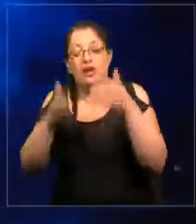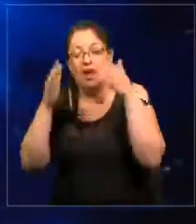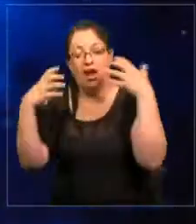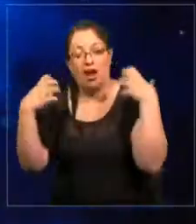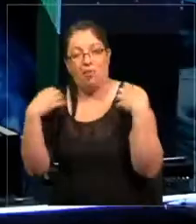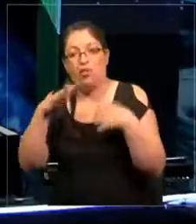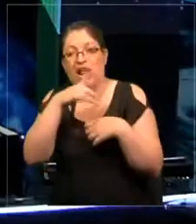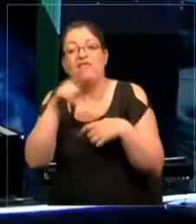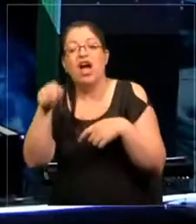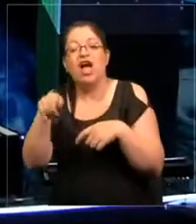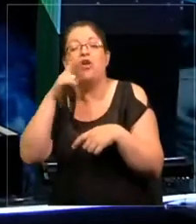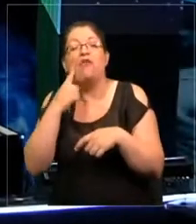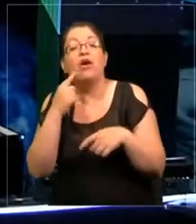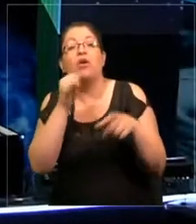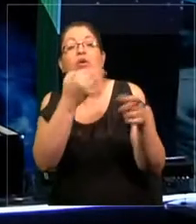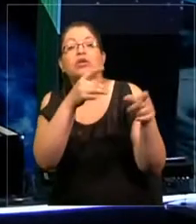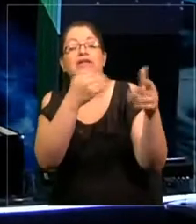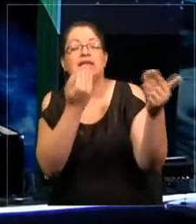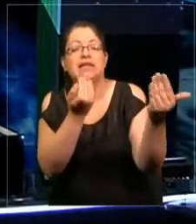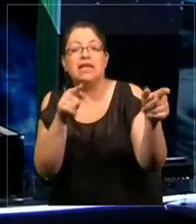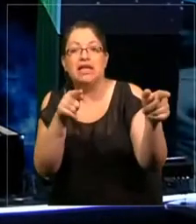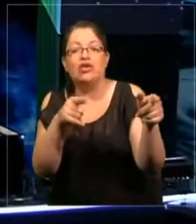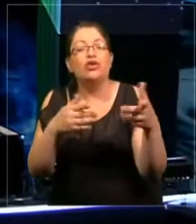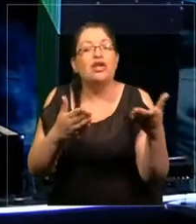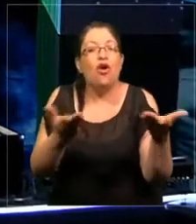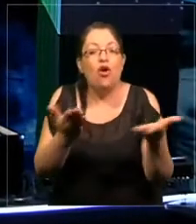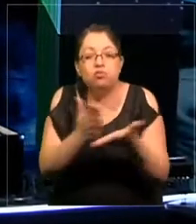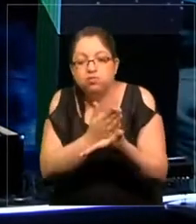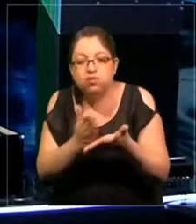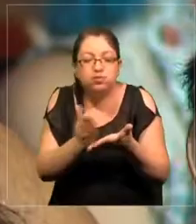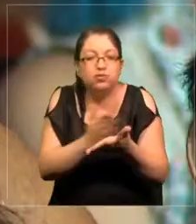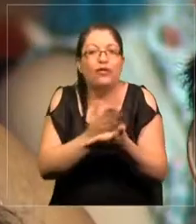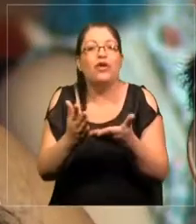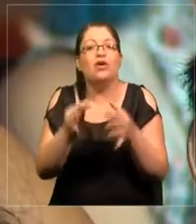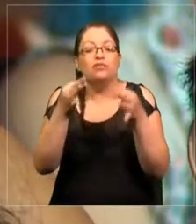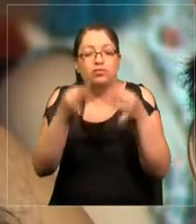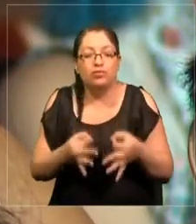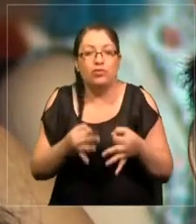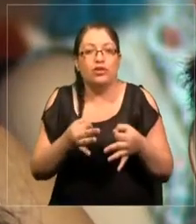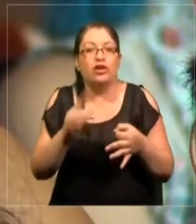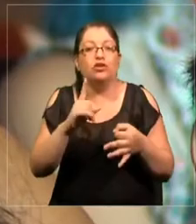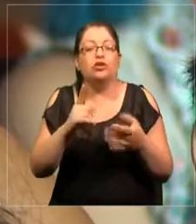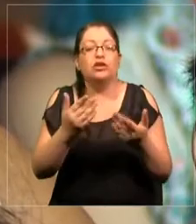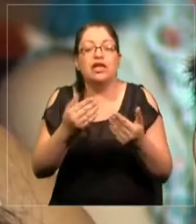Esto es una gestión sostenible de este recurso. De tal forma que no se sobreexplote.